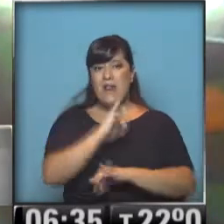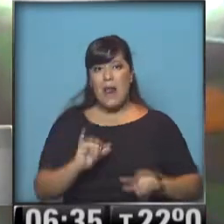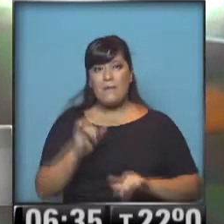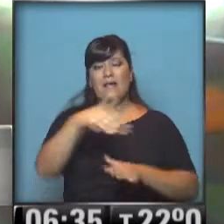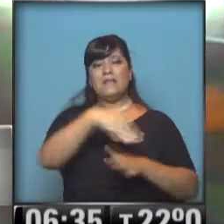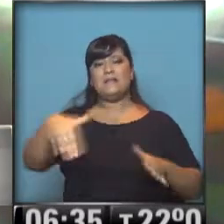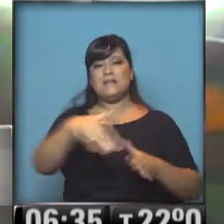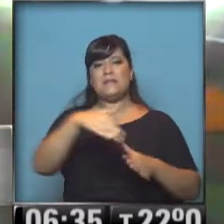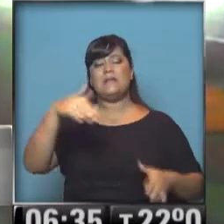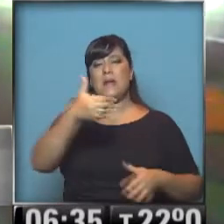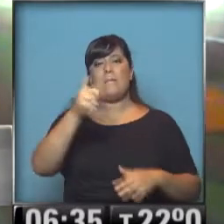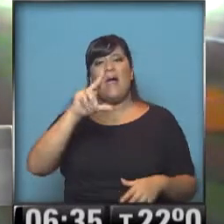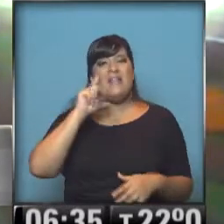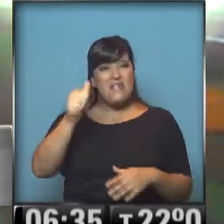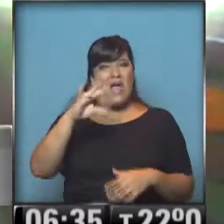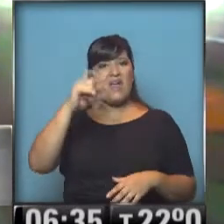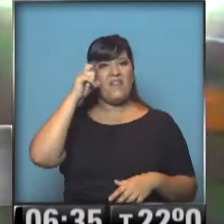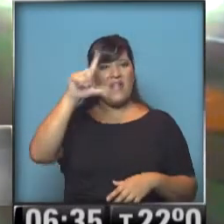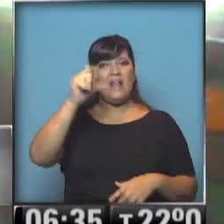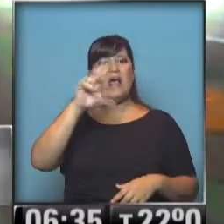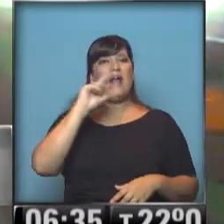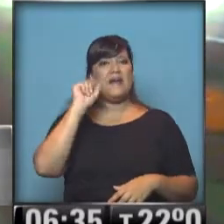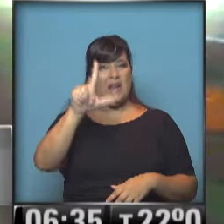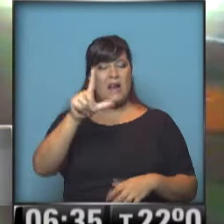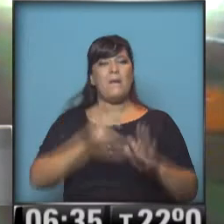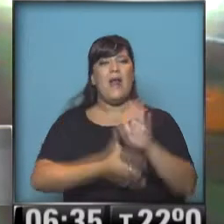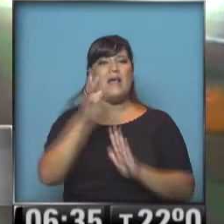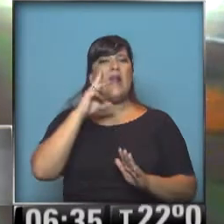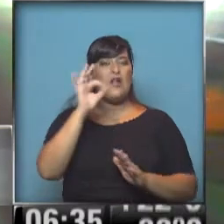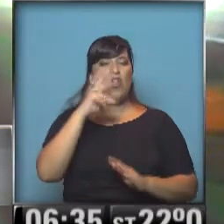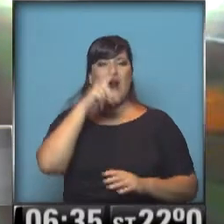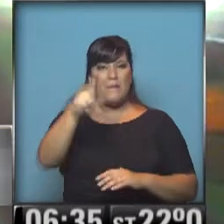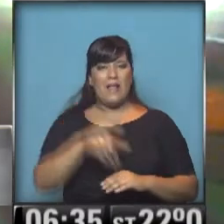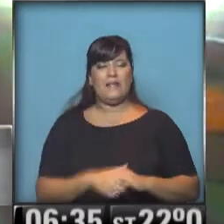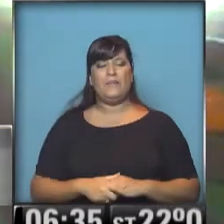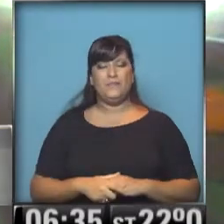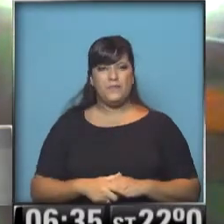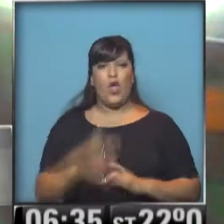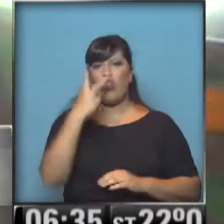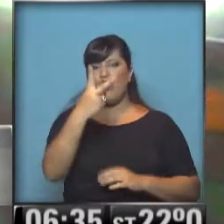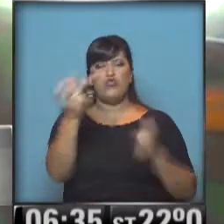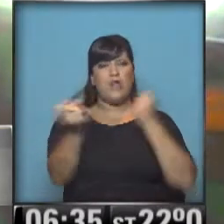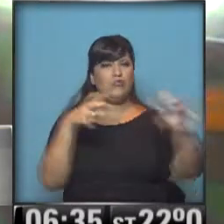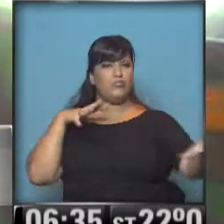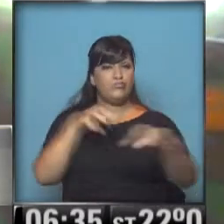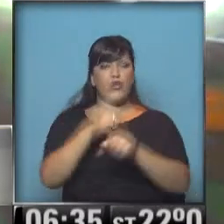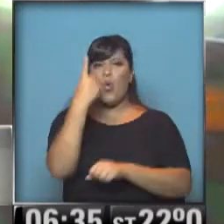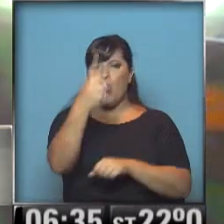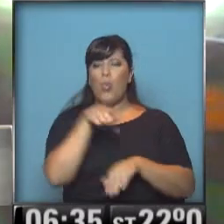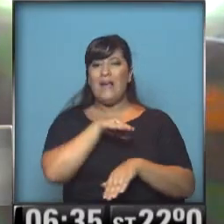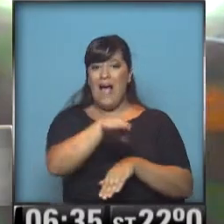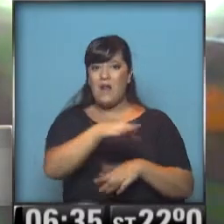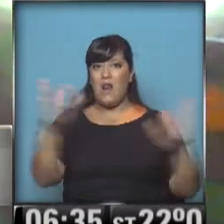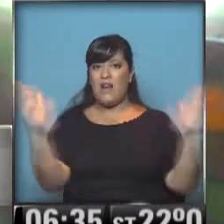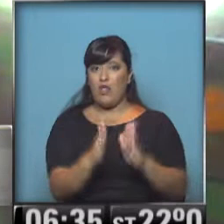Salvador María del Carril, hacia el Río de la Plata, sobre General Paz, chocaron dos vehículos, hay un carril reducido y de